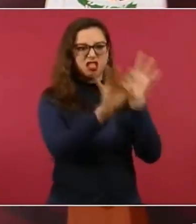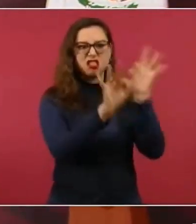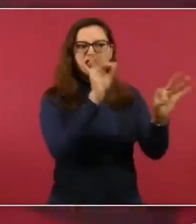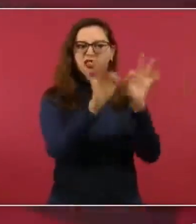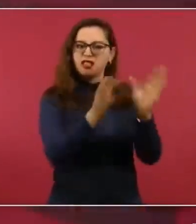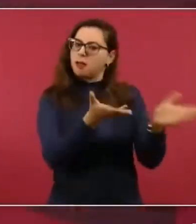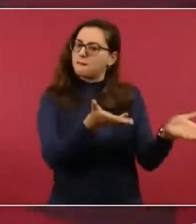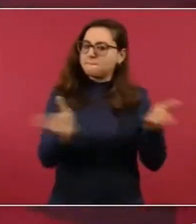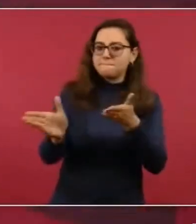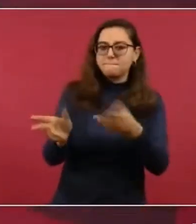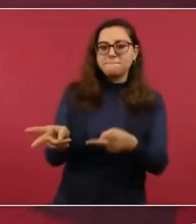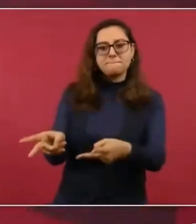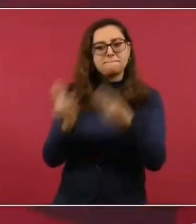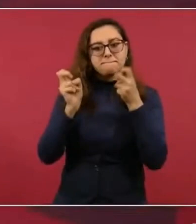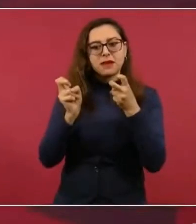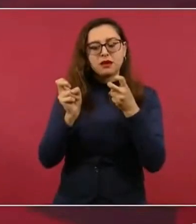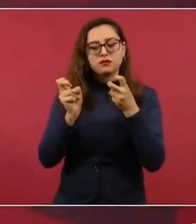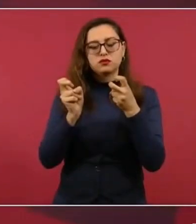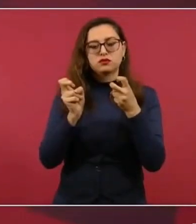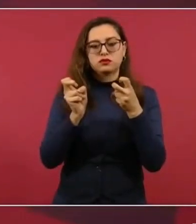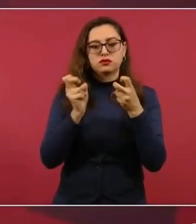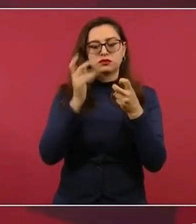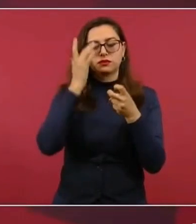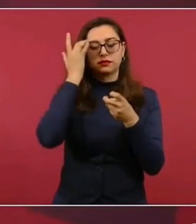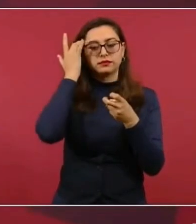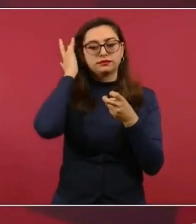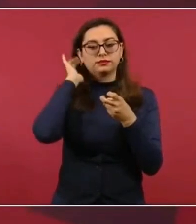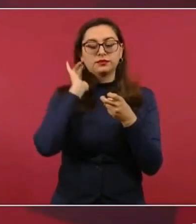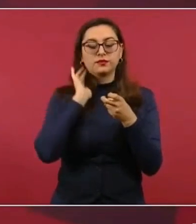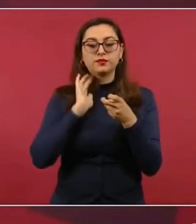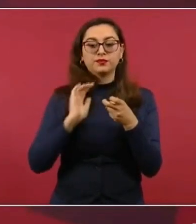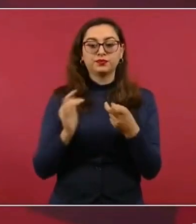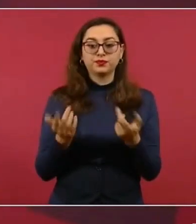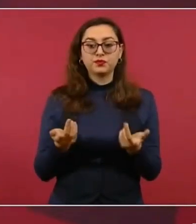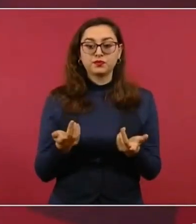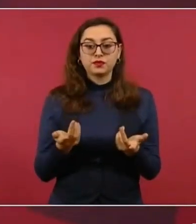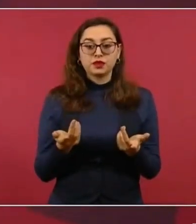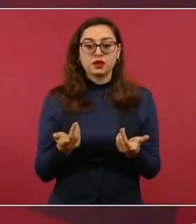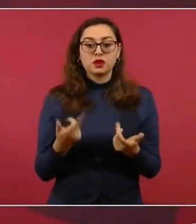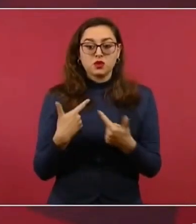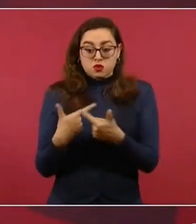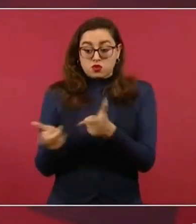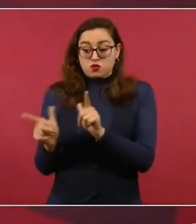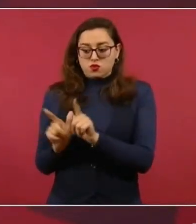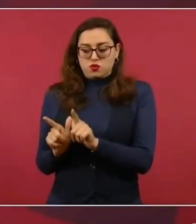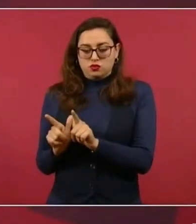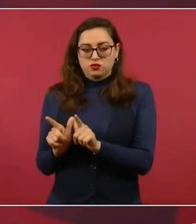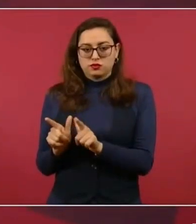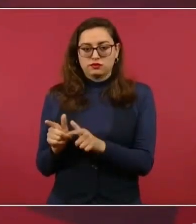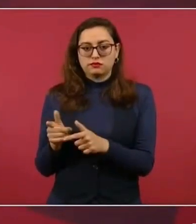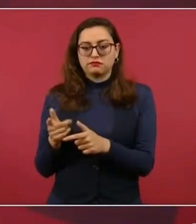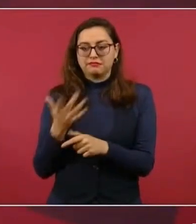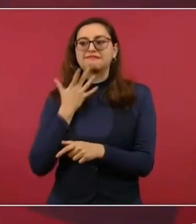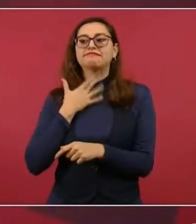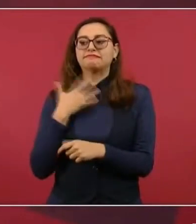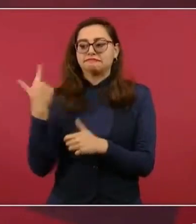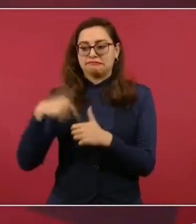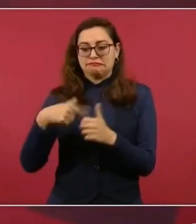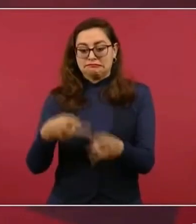Hay grupos que se dedican al huachicol y